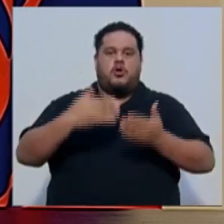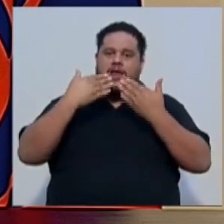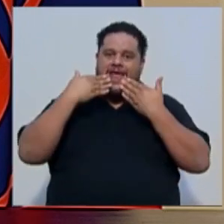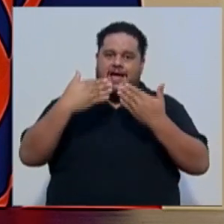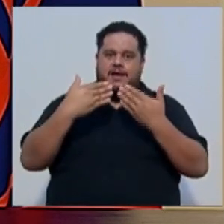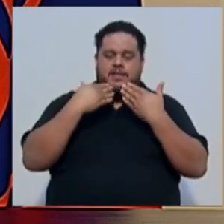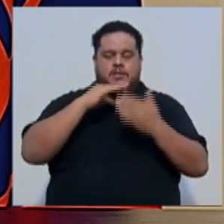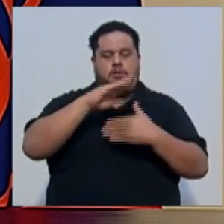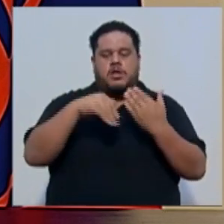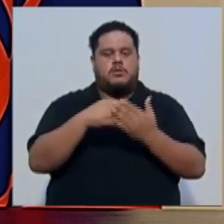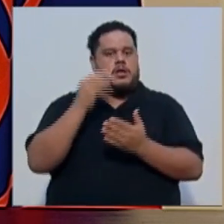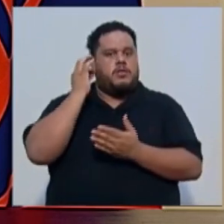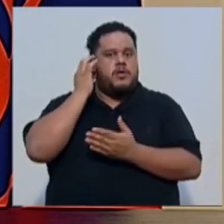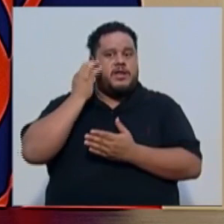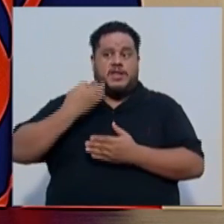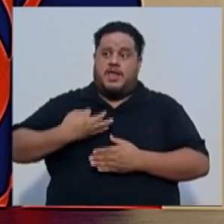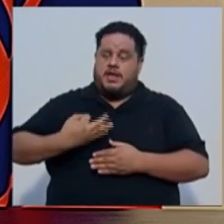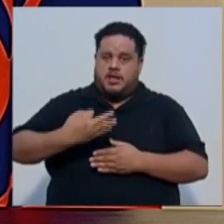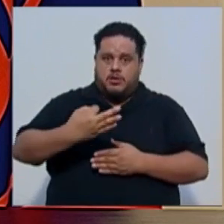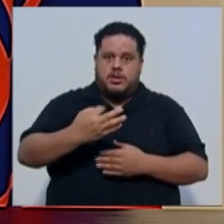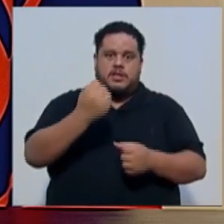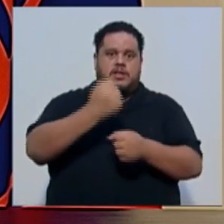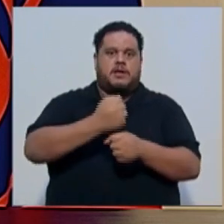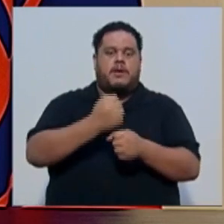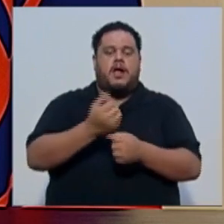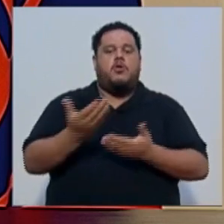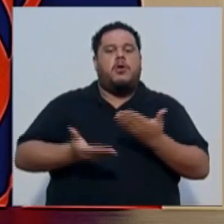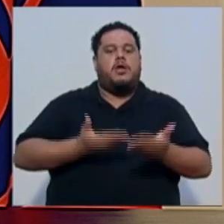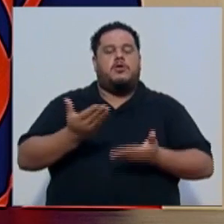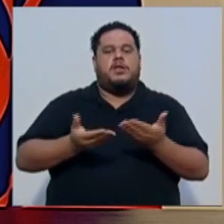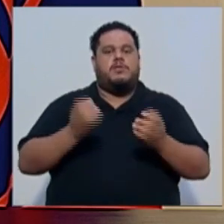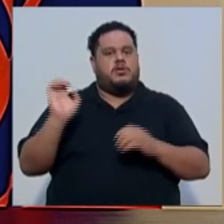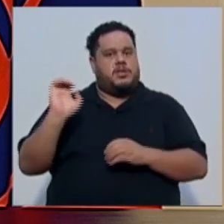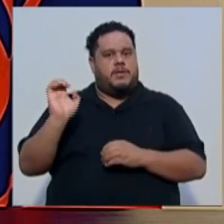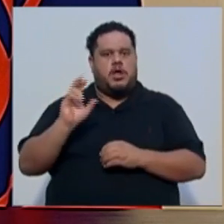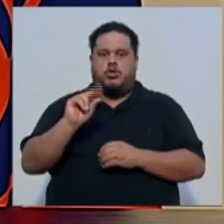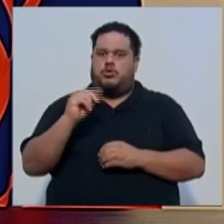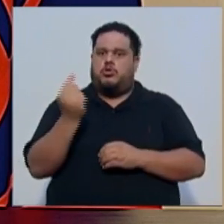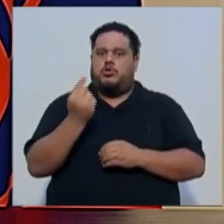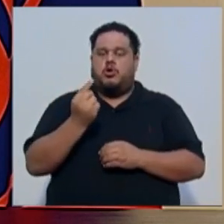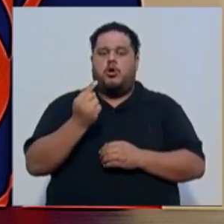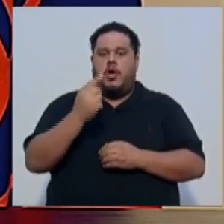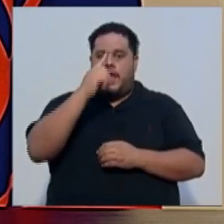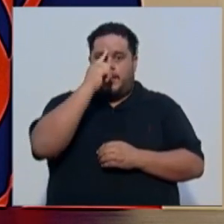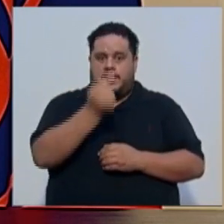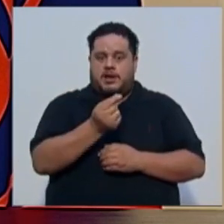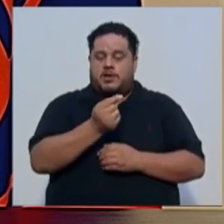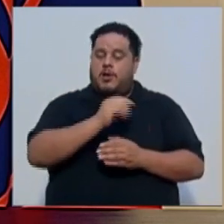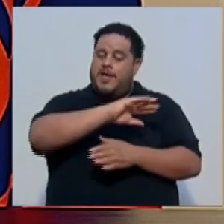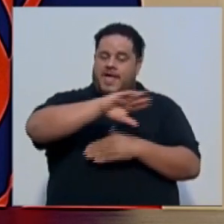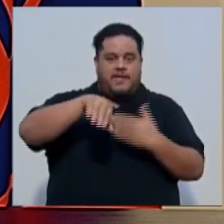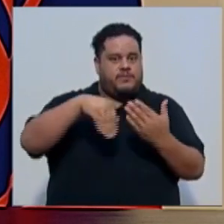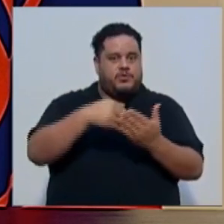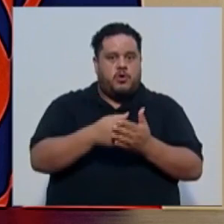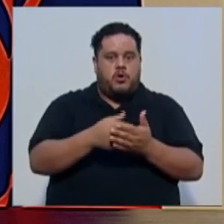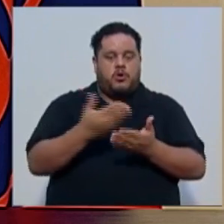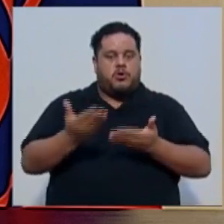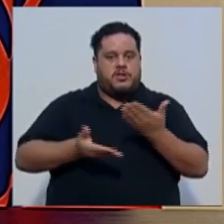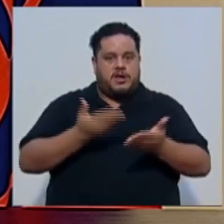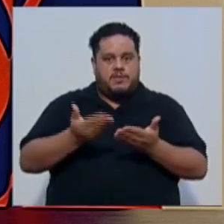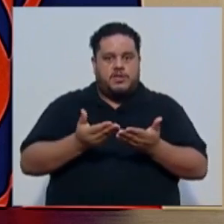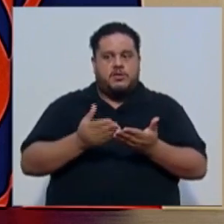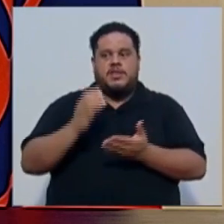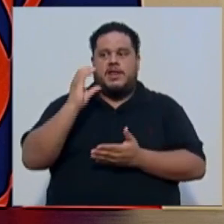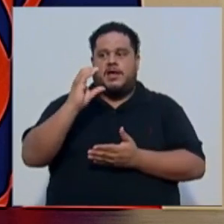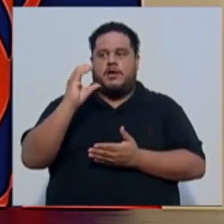que día a día están trabajando en los servicios de emergencias, no solo en el del Calderón Guardia, sino en todos los servicios de emergencias